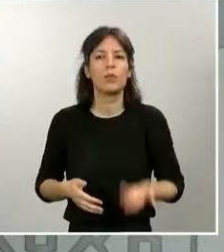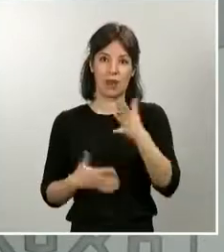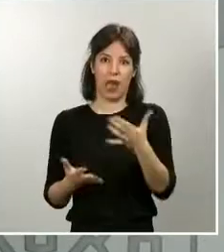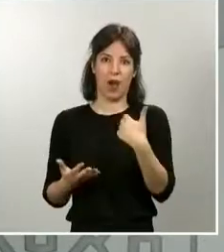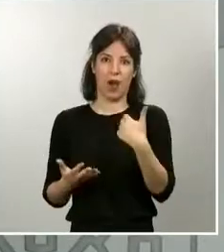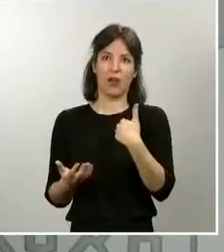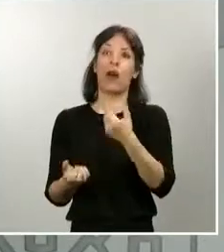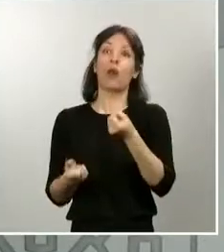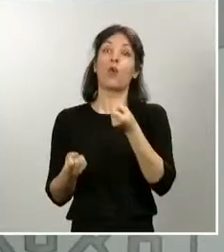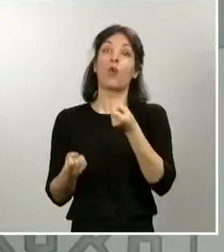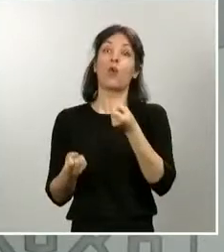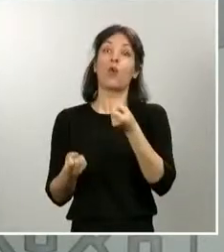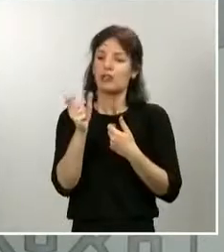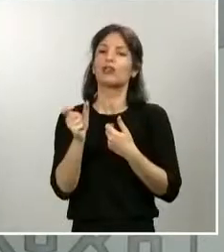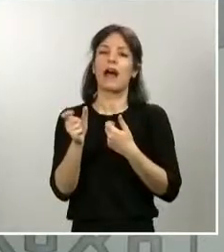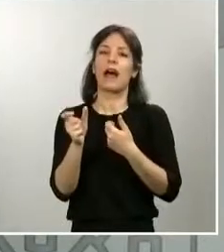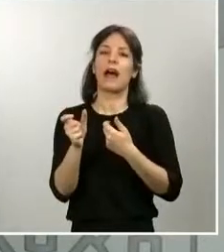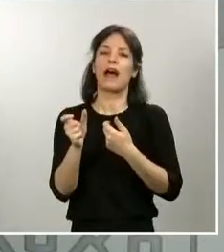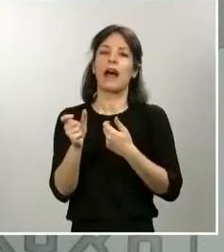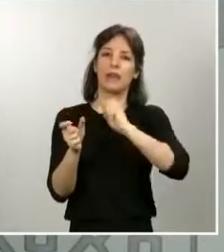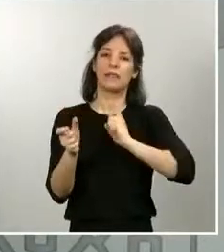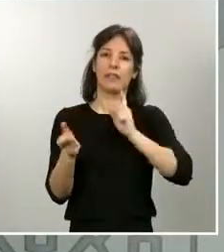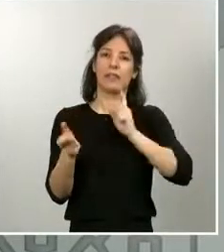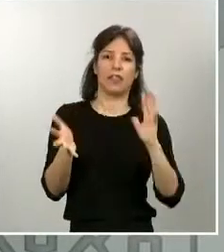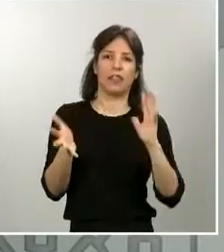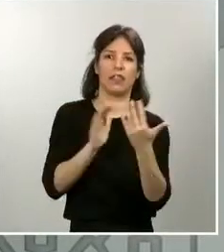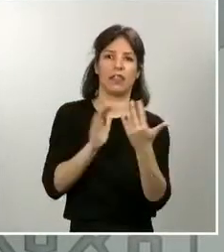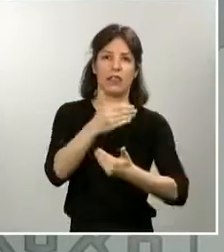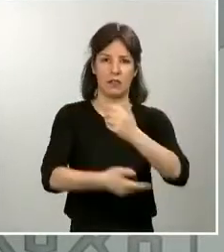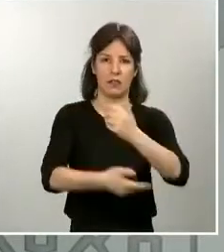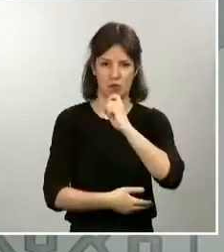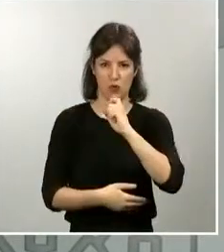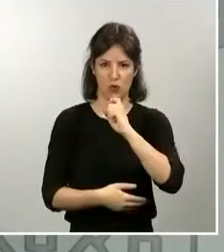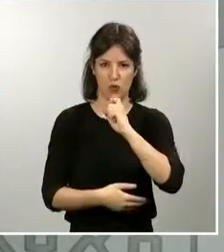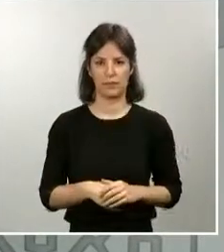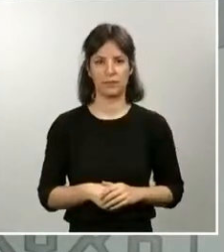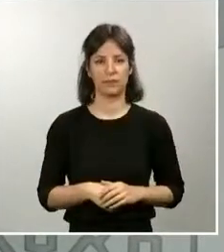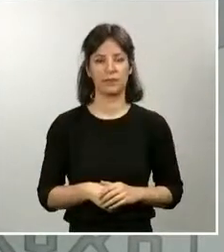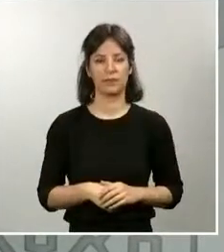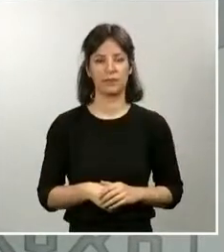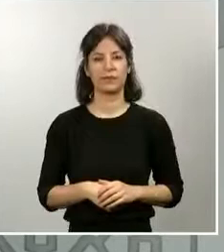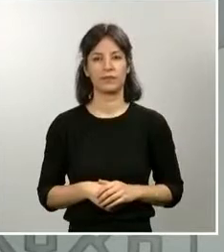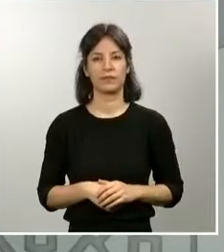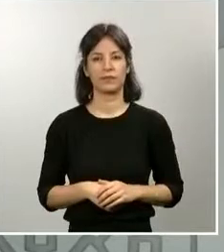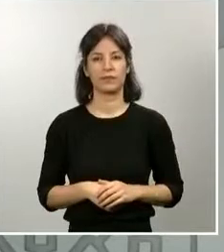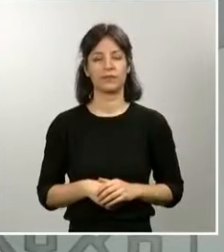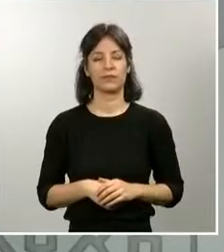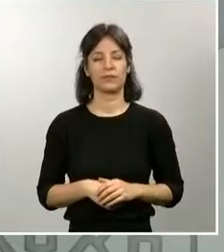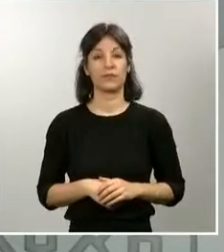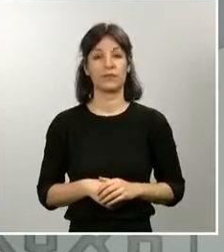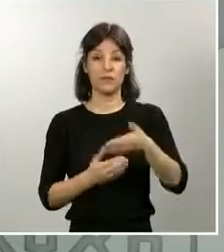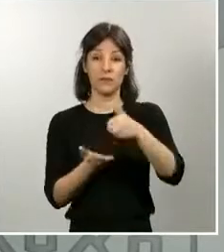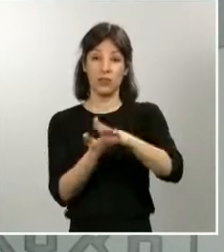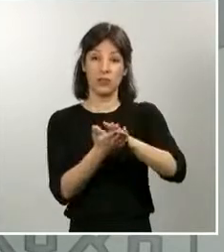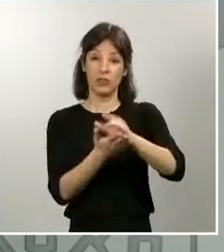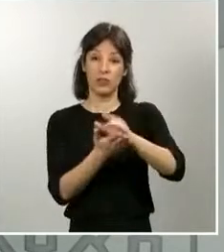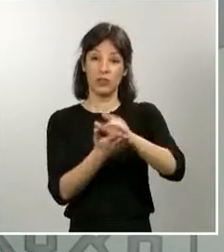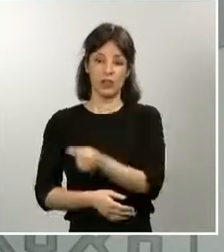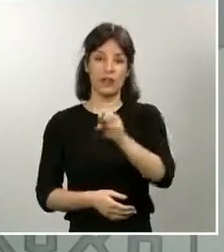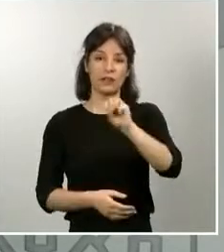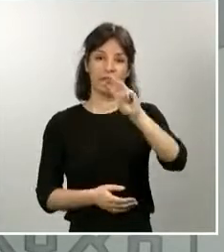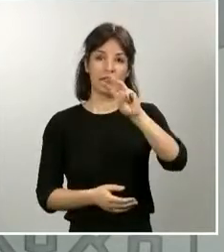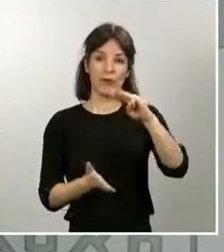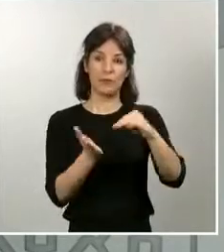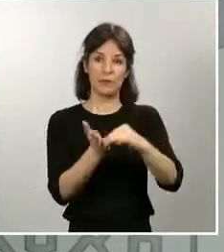evolución. Por otro lado, decir que el número total de fallecidos es de 13.055 personas